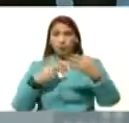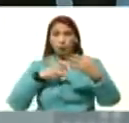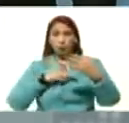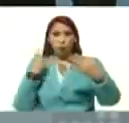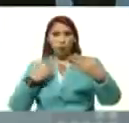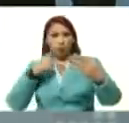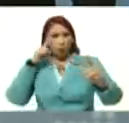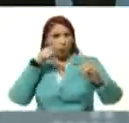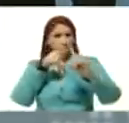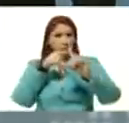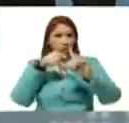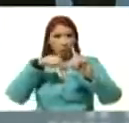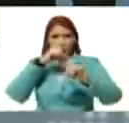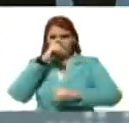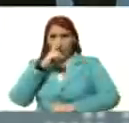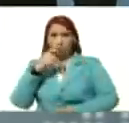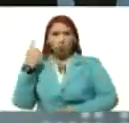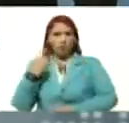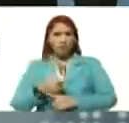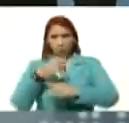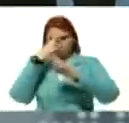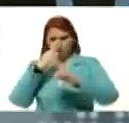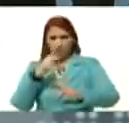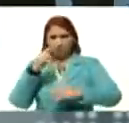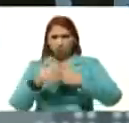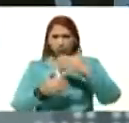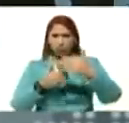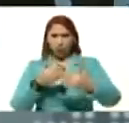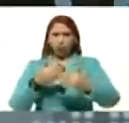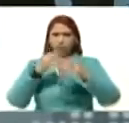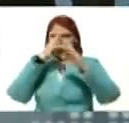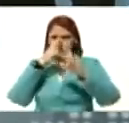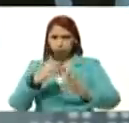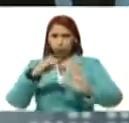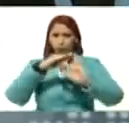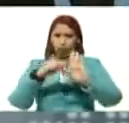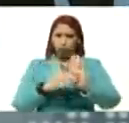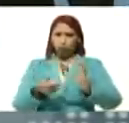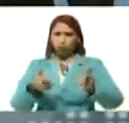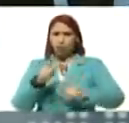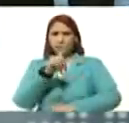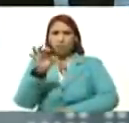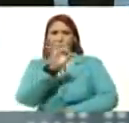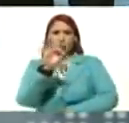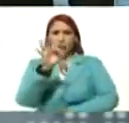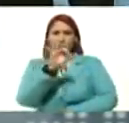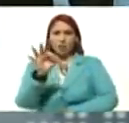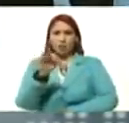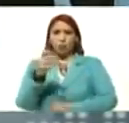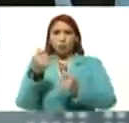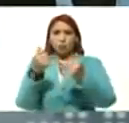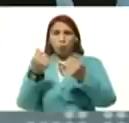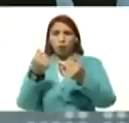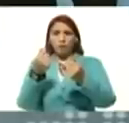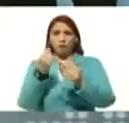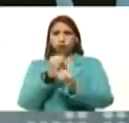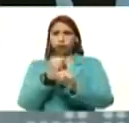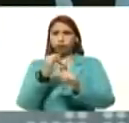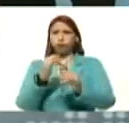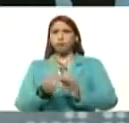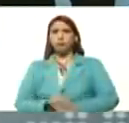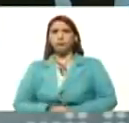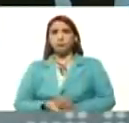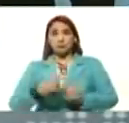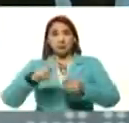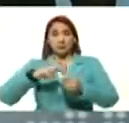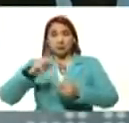objetivo, este año, tenemos que cumplirlo, avanzar en su cumplimiento, de 100% Bolívar Digital, 100% de